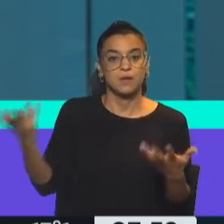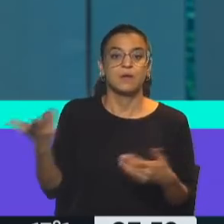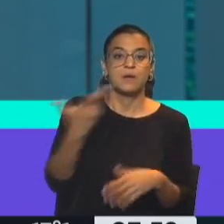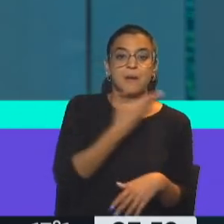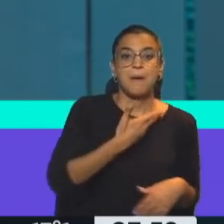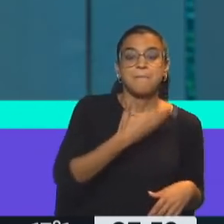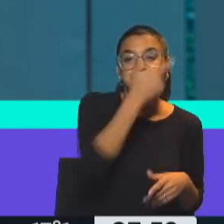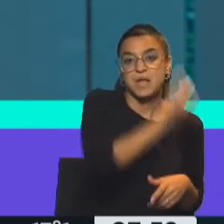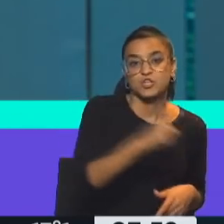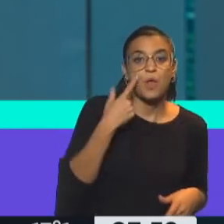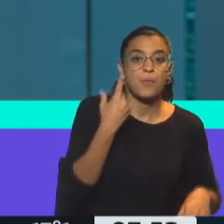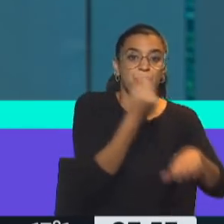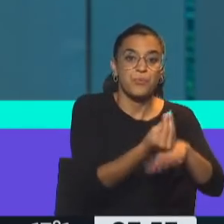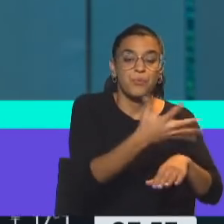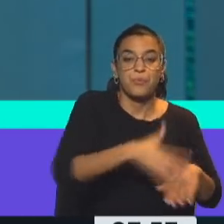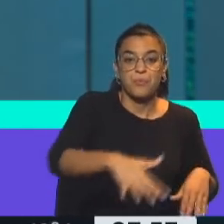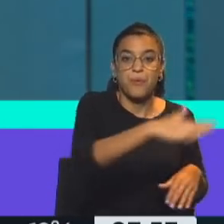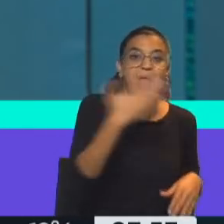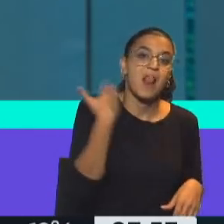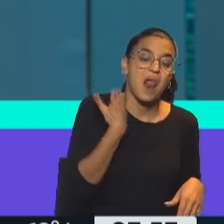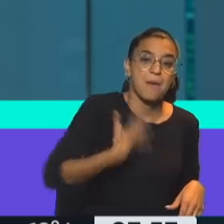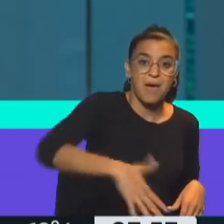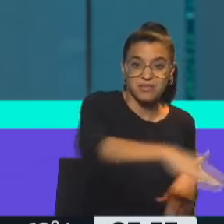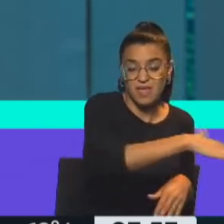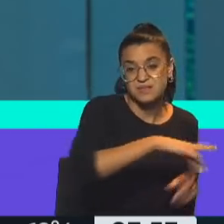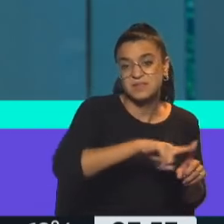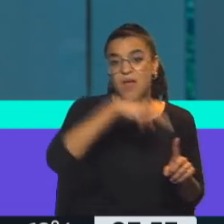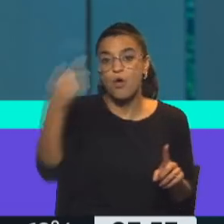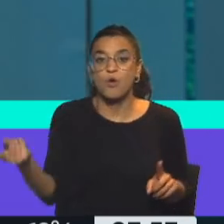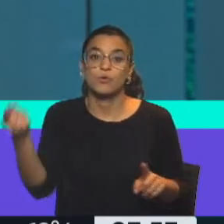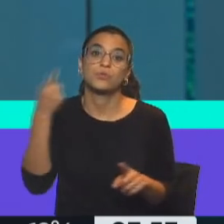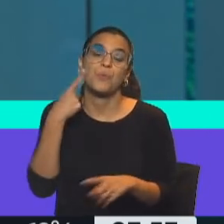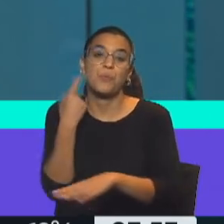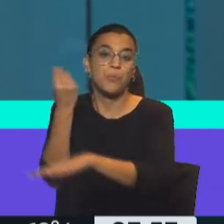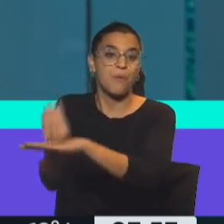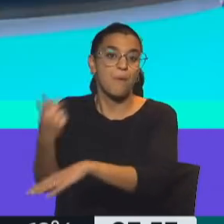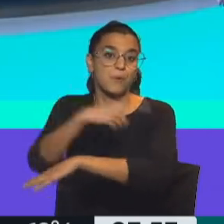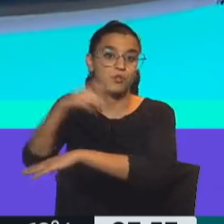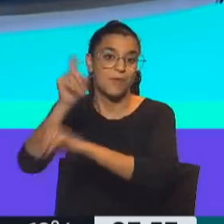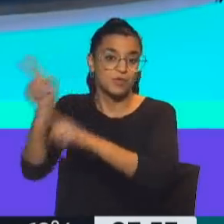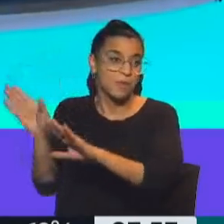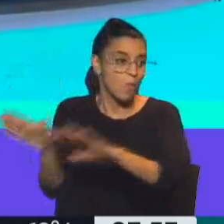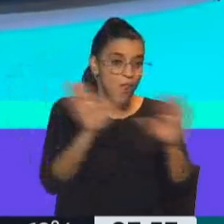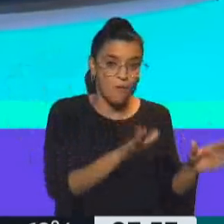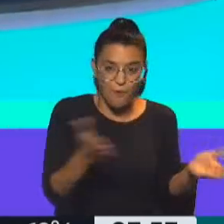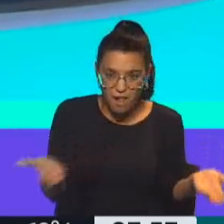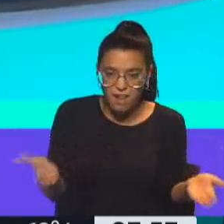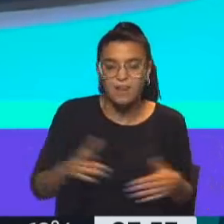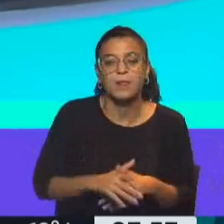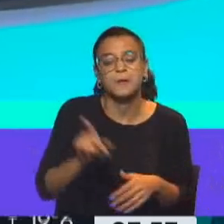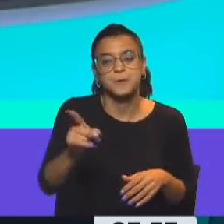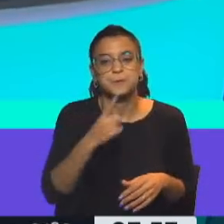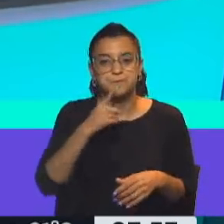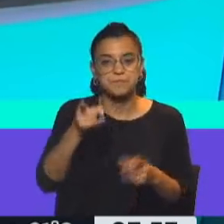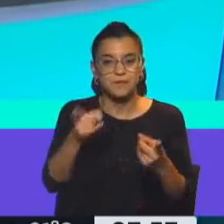persona que vive en un asentamiento en La Matanza y le llega a alguien que vive en Puerto Madero. A ver, Vero, todo esto va a necesitar